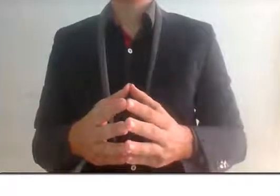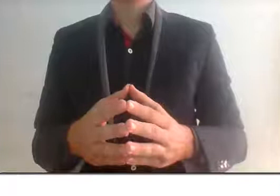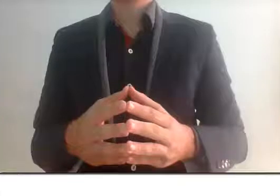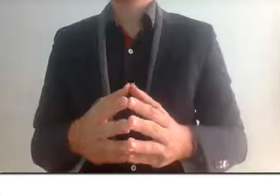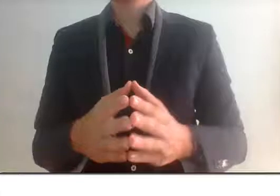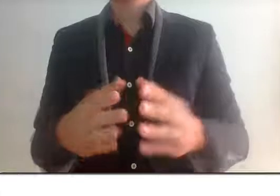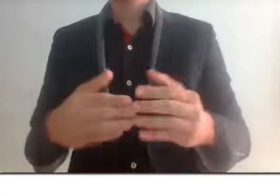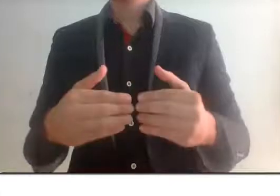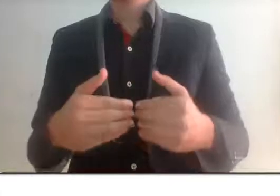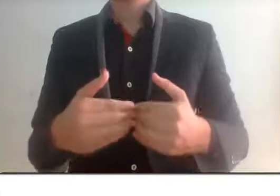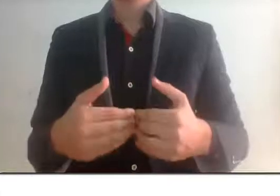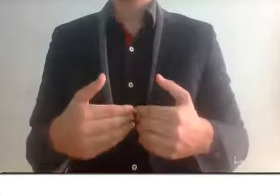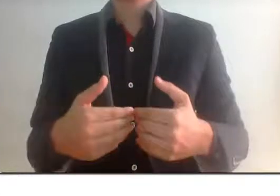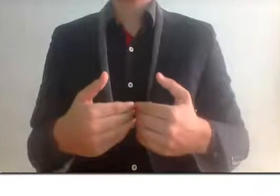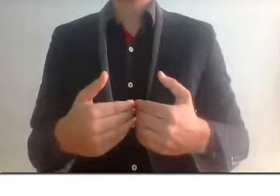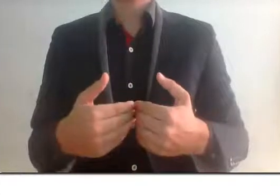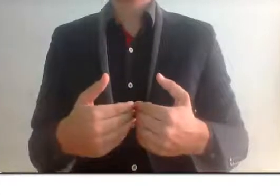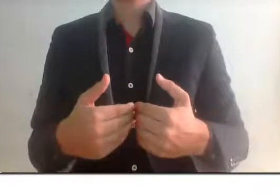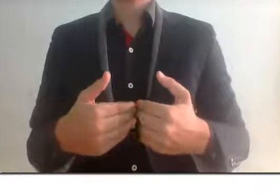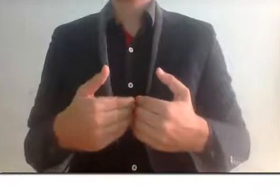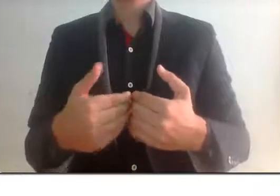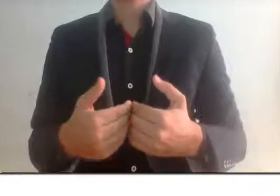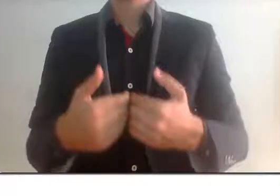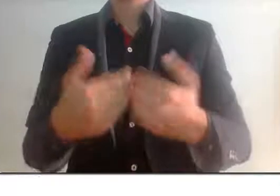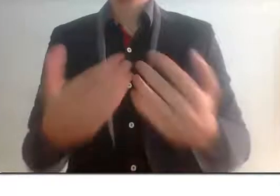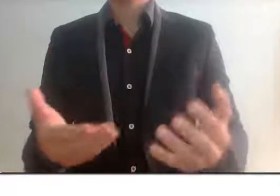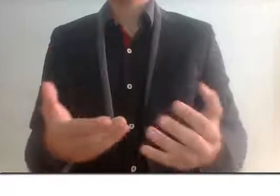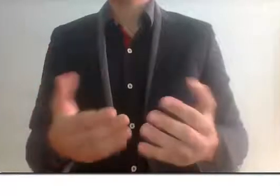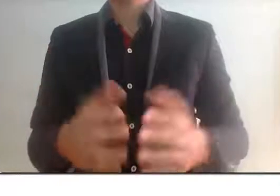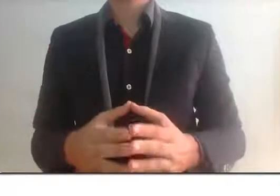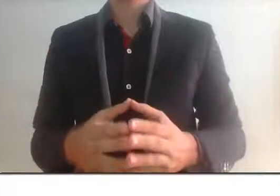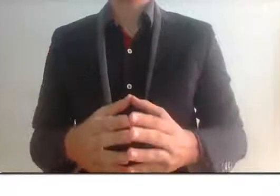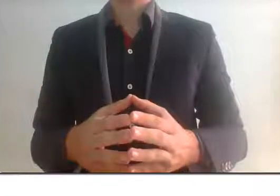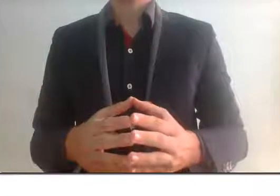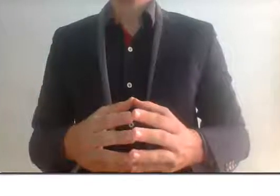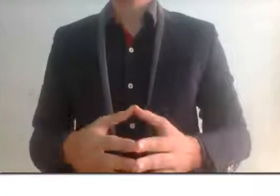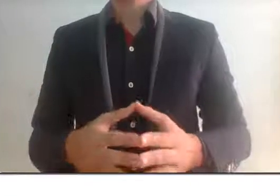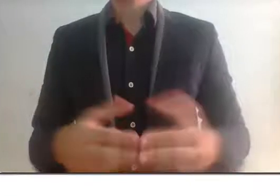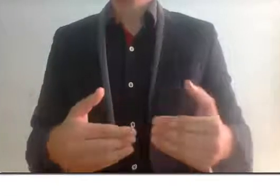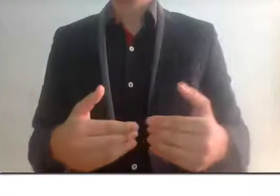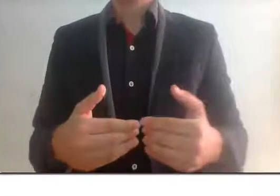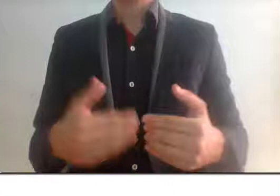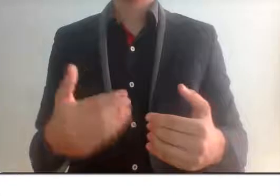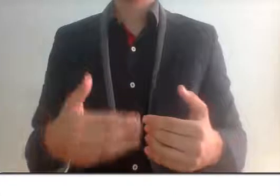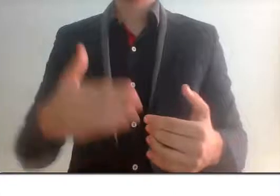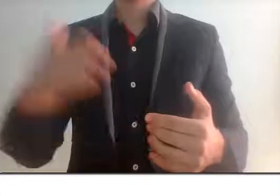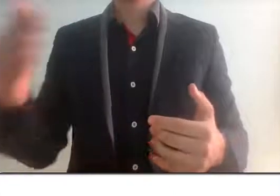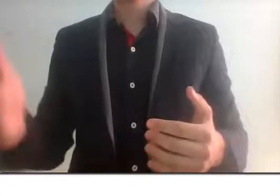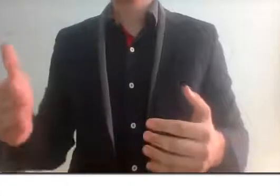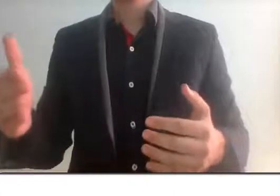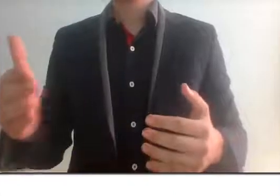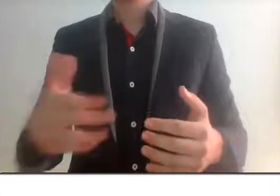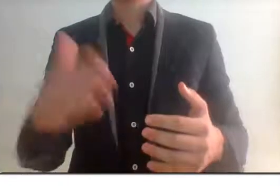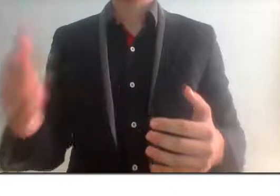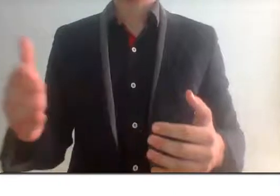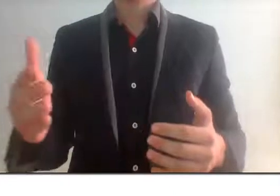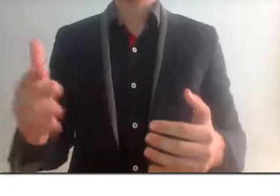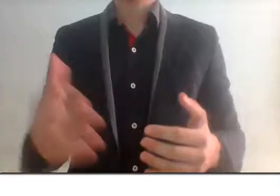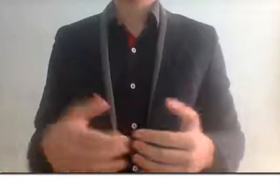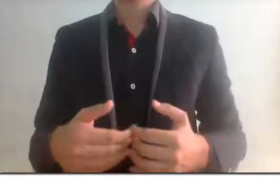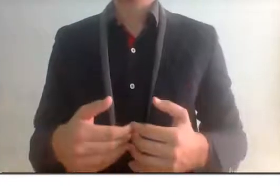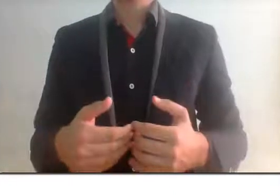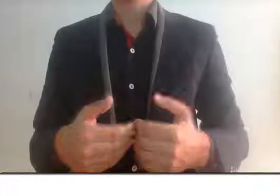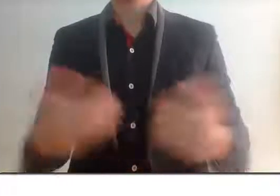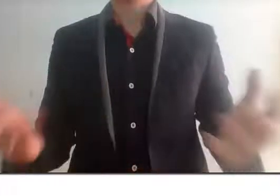una situación que bueno, ya no les permite a lo mejor hacer una actividad determinada en la cual ellos trabajaban, entonces el hecho de que vengan a decir que está mal